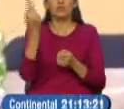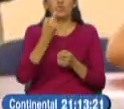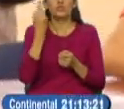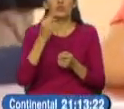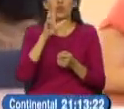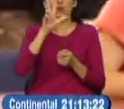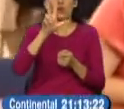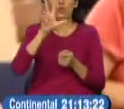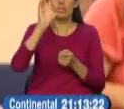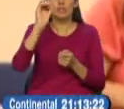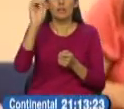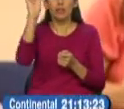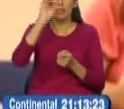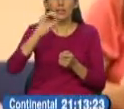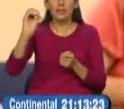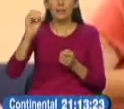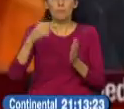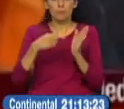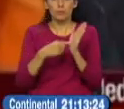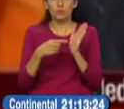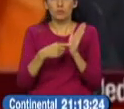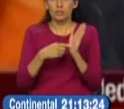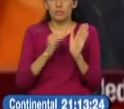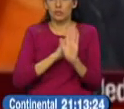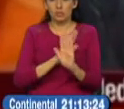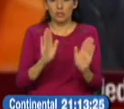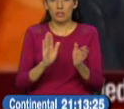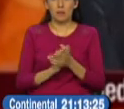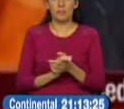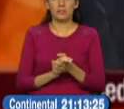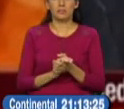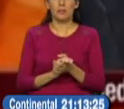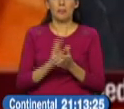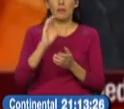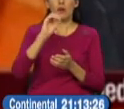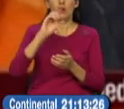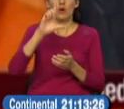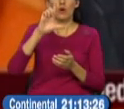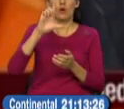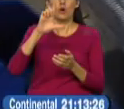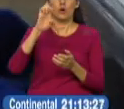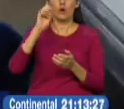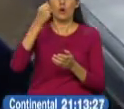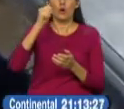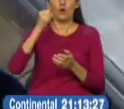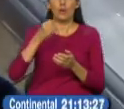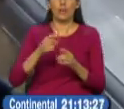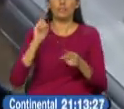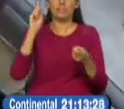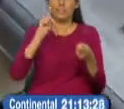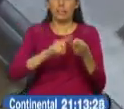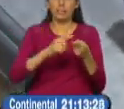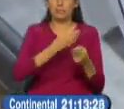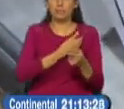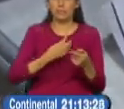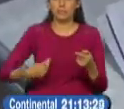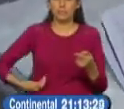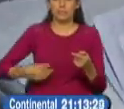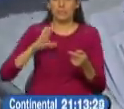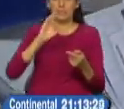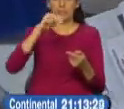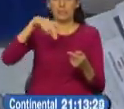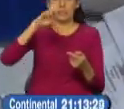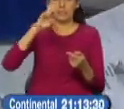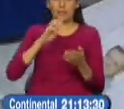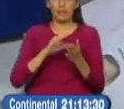reconteo de las actas que presenten inconsistencias. Medardo Oleas, expresidente del extinto Tribunal Supremo Electoral, señala que al realizar una impugnación es necesario